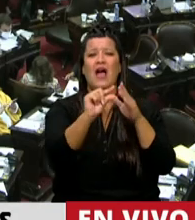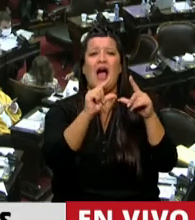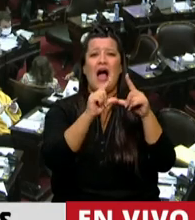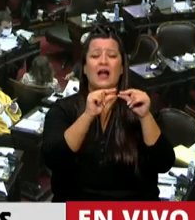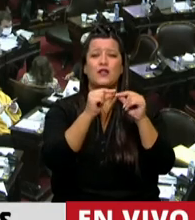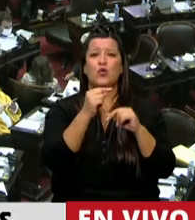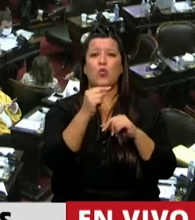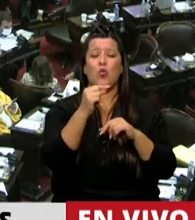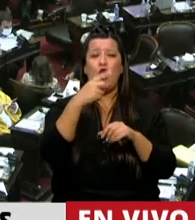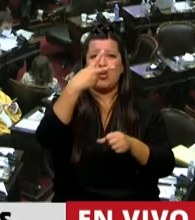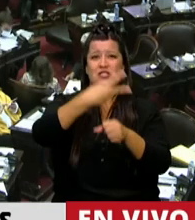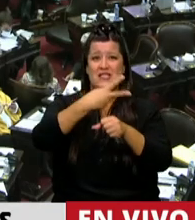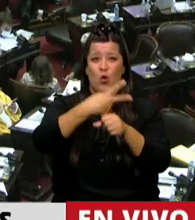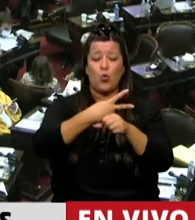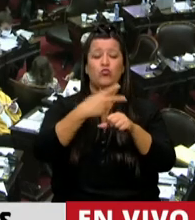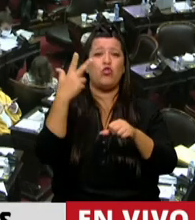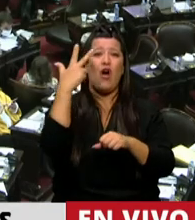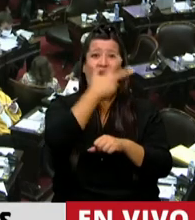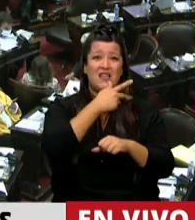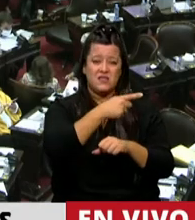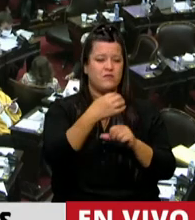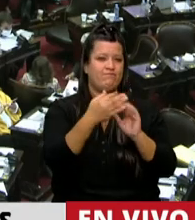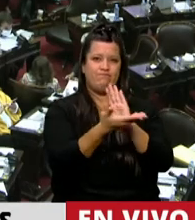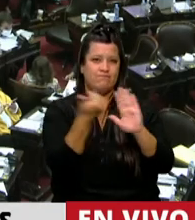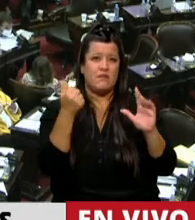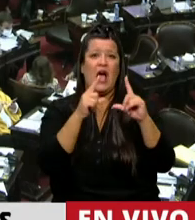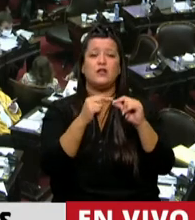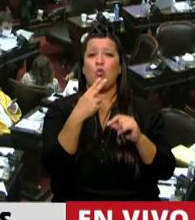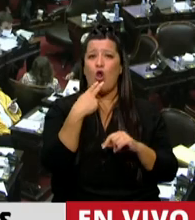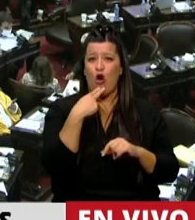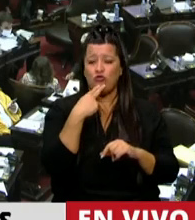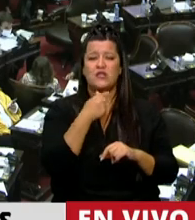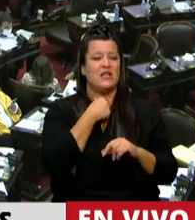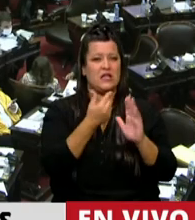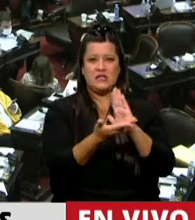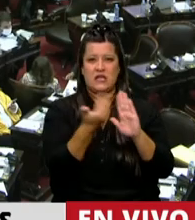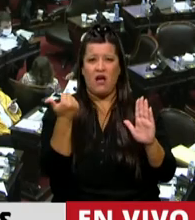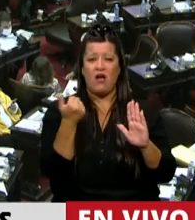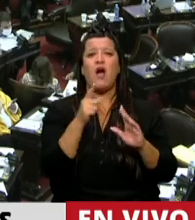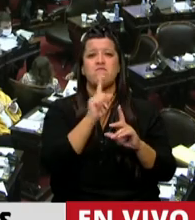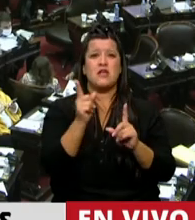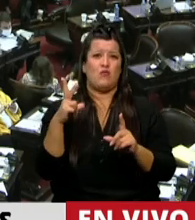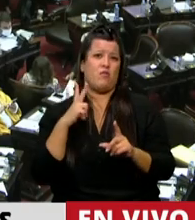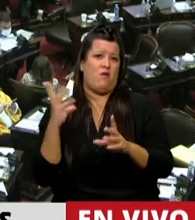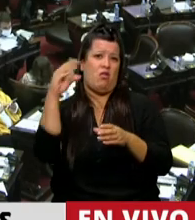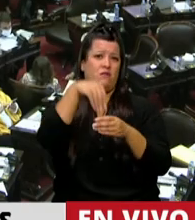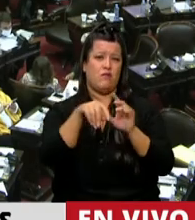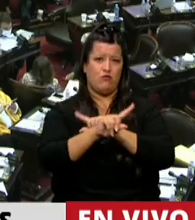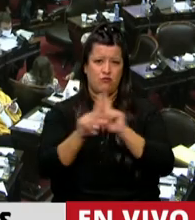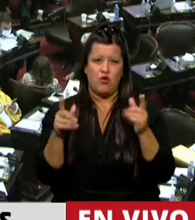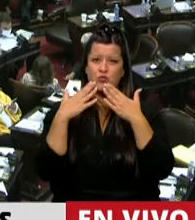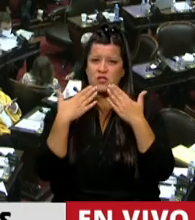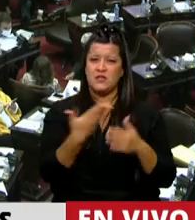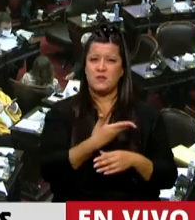segundo, el inciso H, y el artículo 11 que plantea la injerencia del sector privado. Muchas gracias,